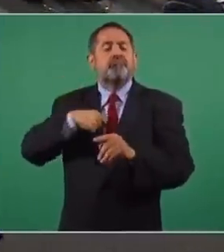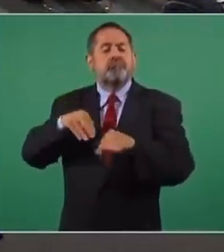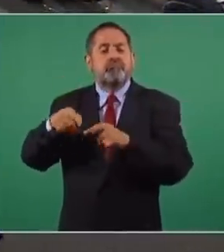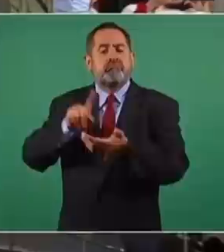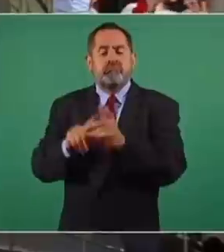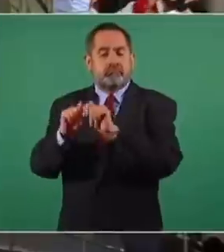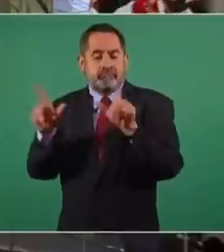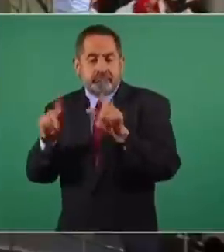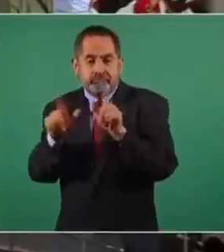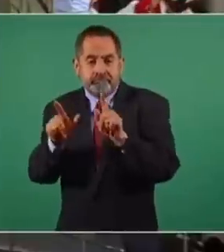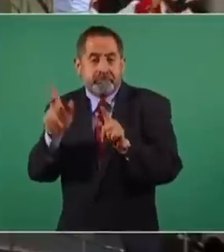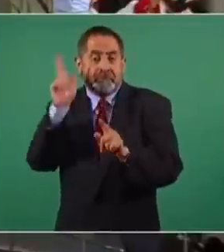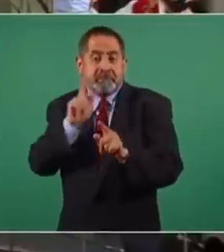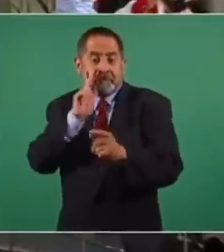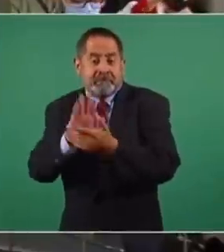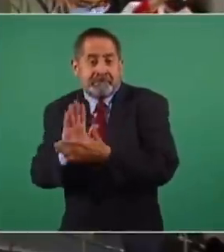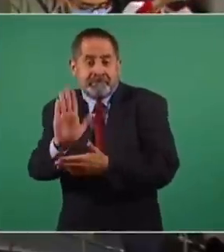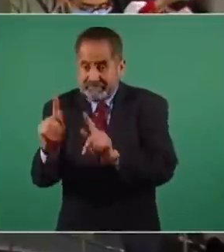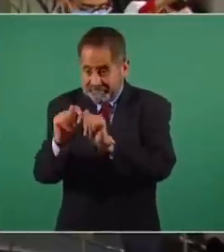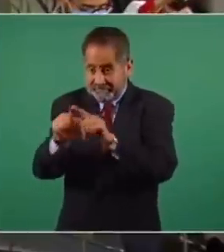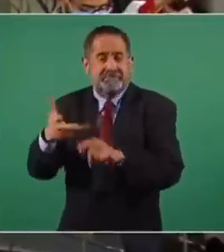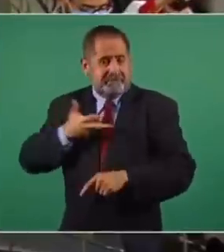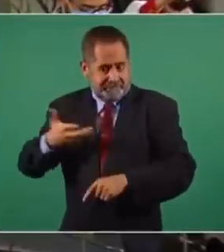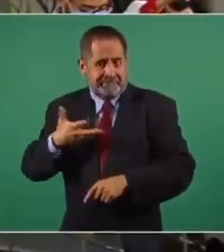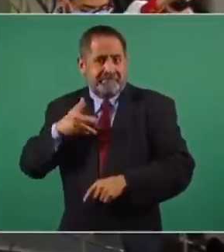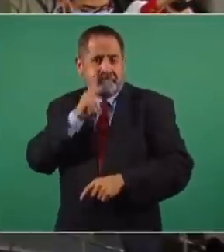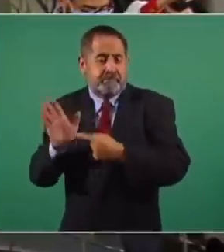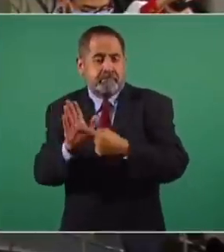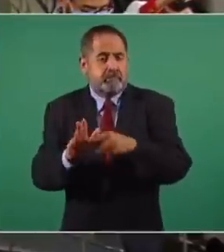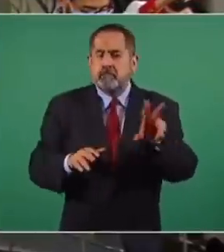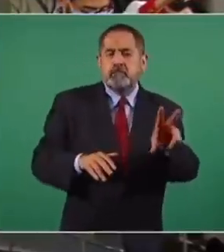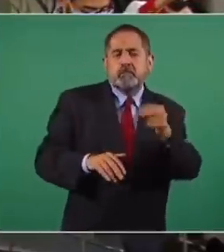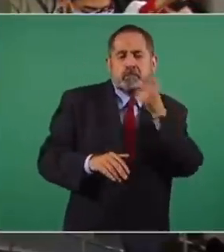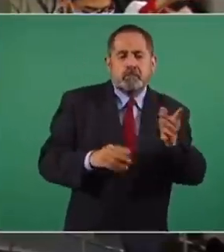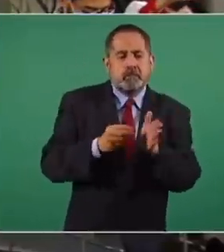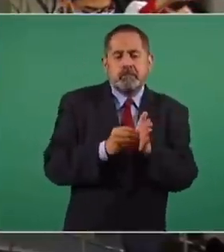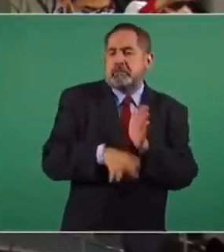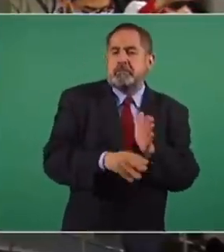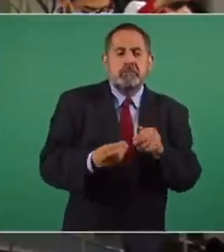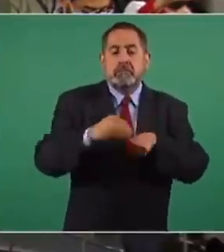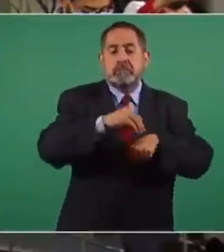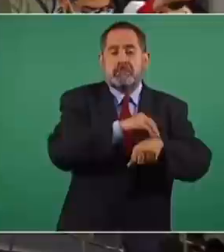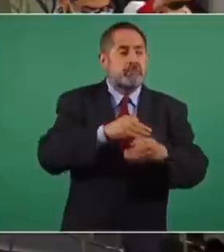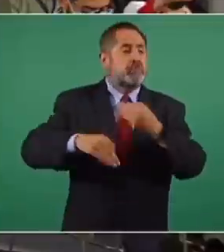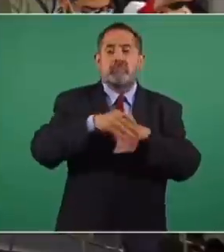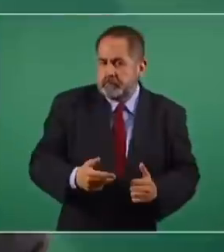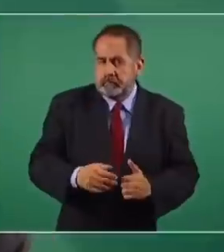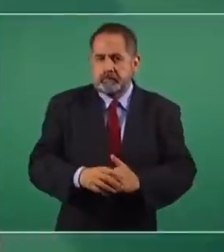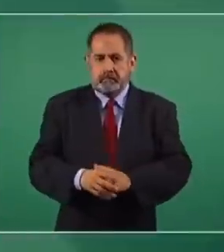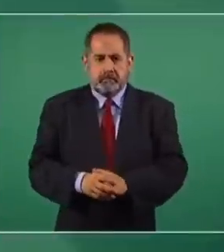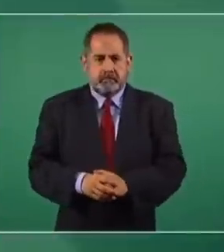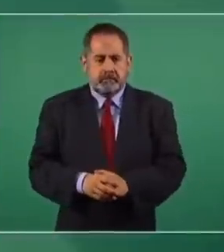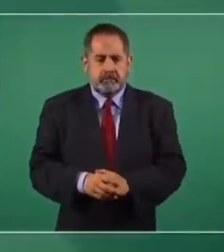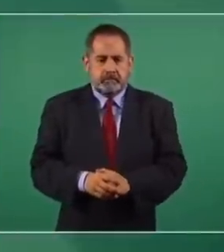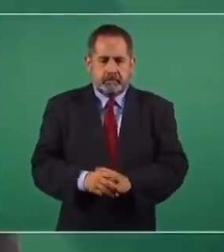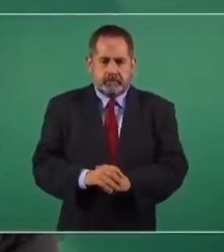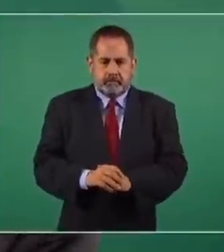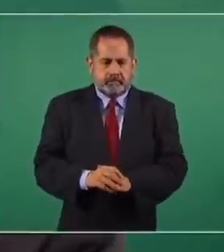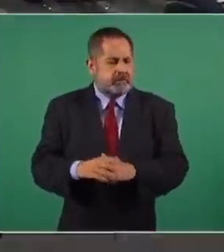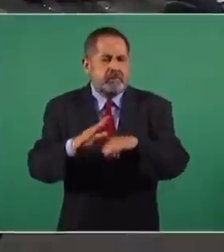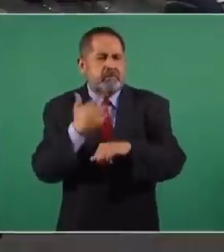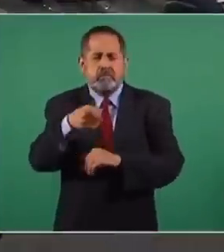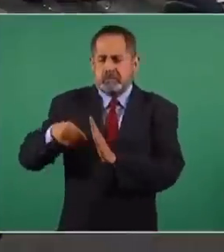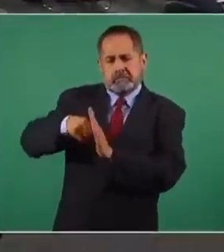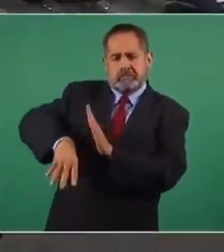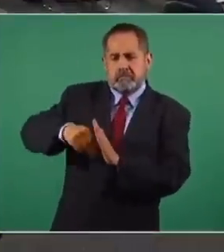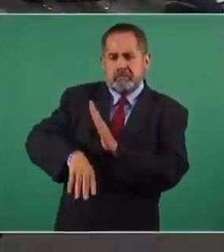dado que las evidencias eran exclusivamente de ese Estado y que jamás se mencionó que la alteración de datos fuera una práctica generalizada en el programa? ¿Por